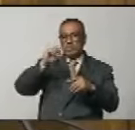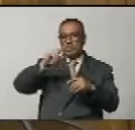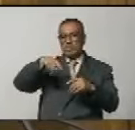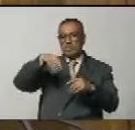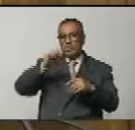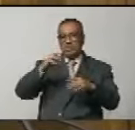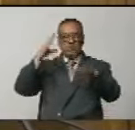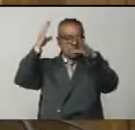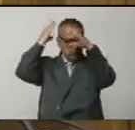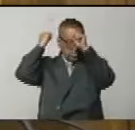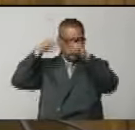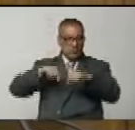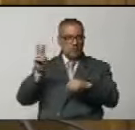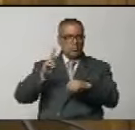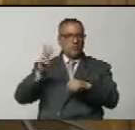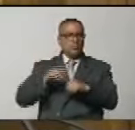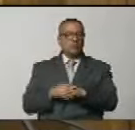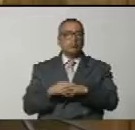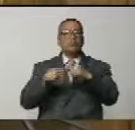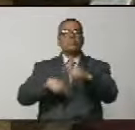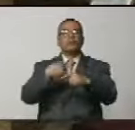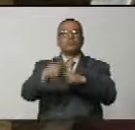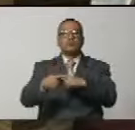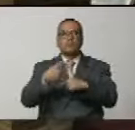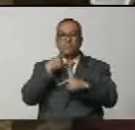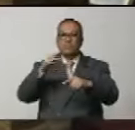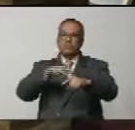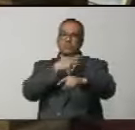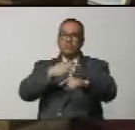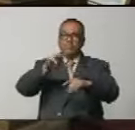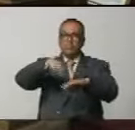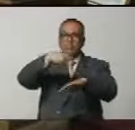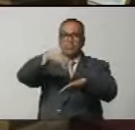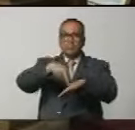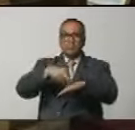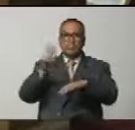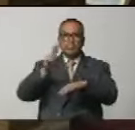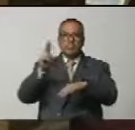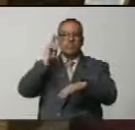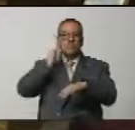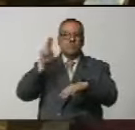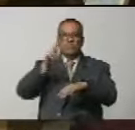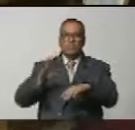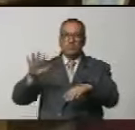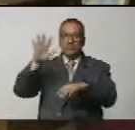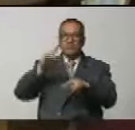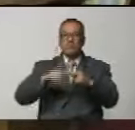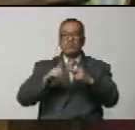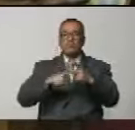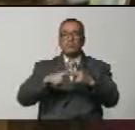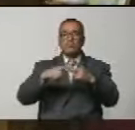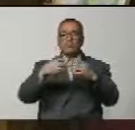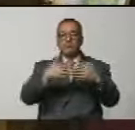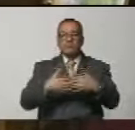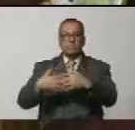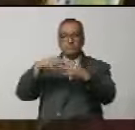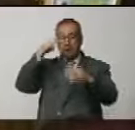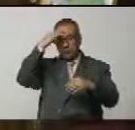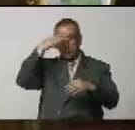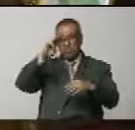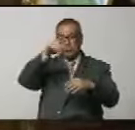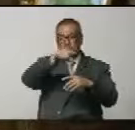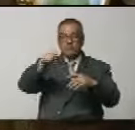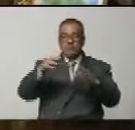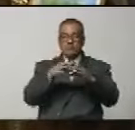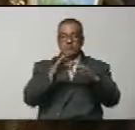Jibes, embajador en Venezuela. Después de interpretados los signos nacionales de la República Bolivariana de Venezuela y de los Estados Unidos mexicanos por